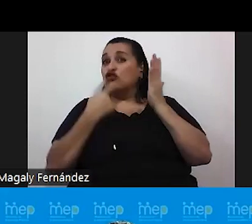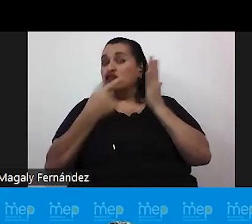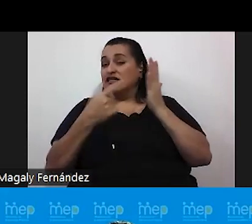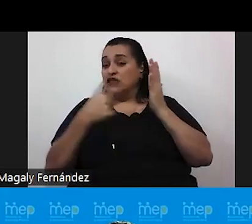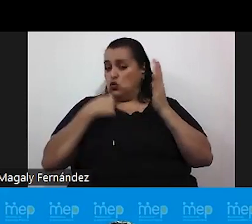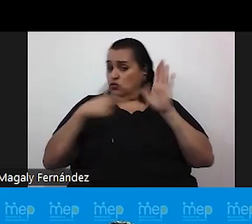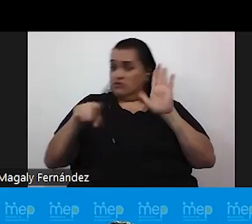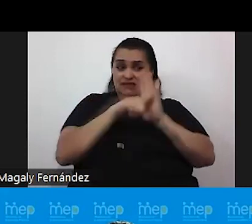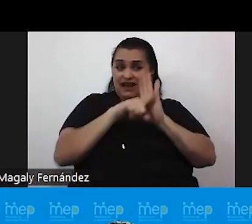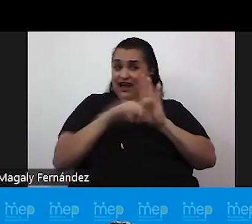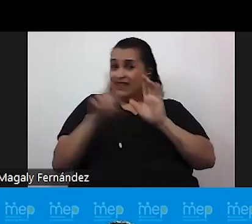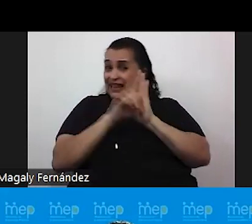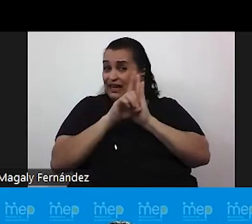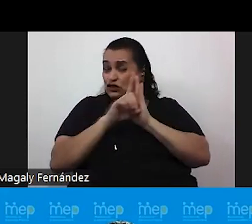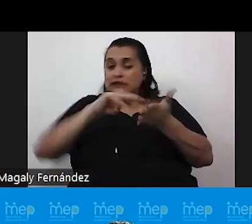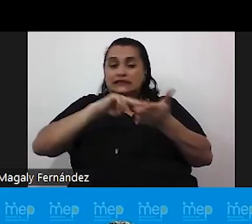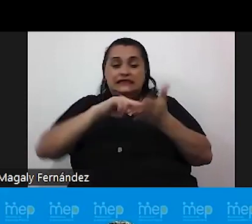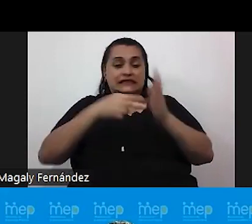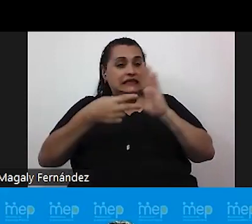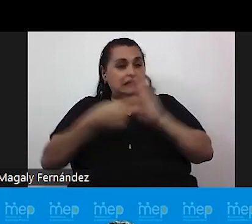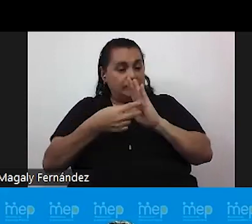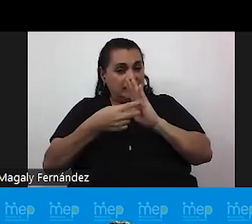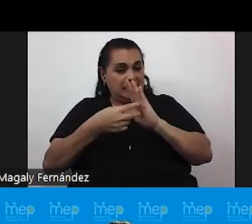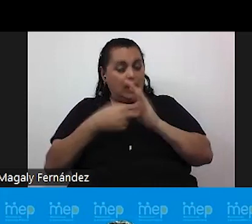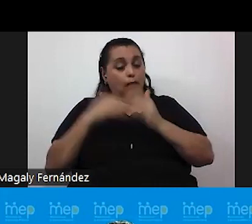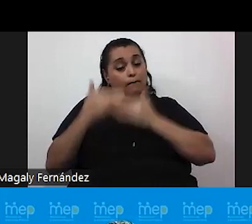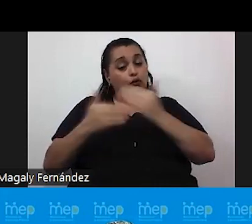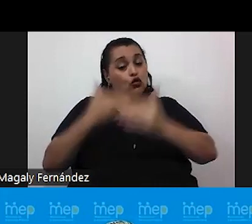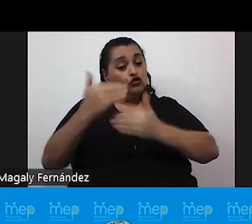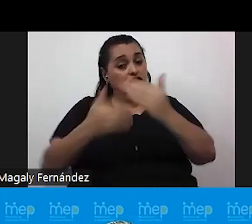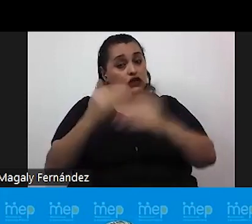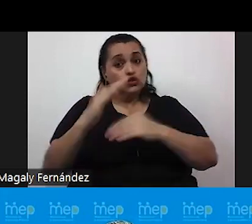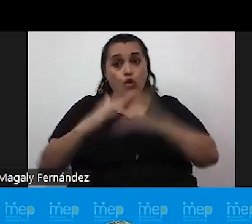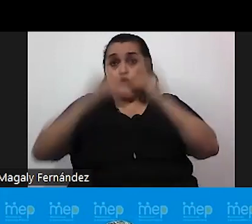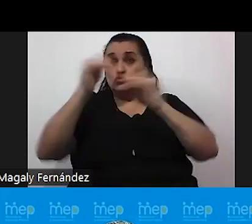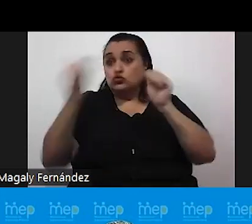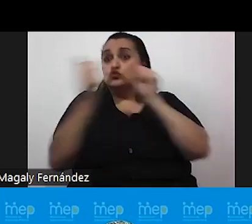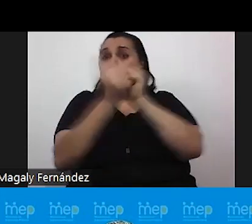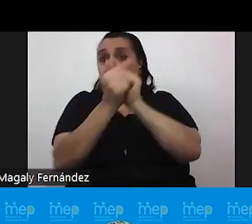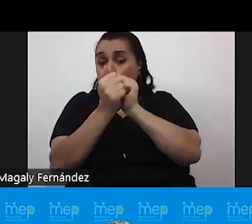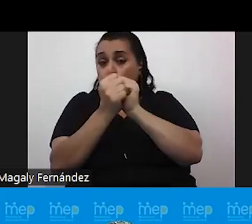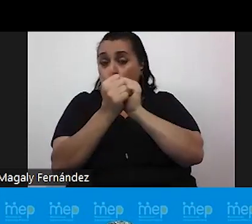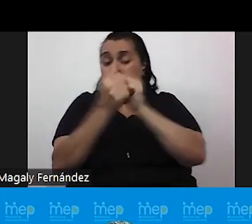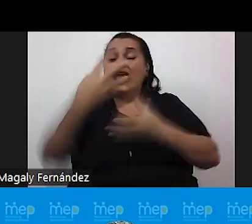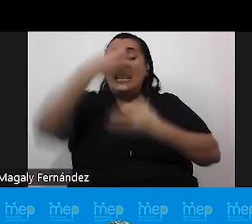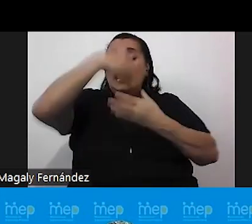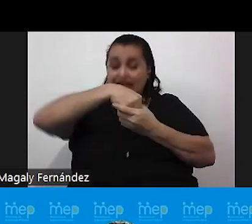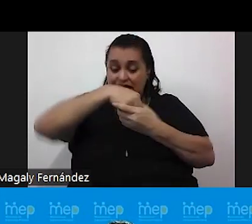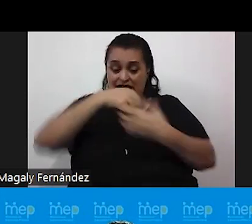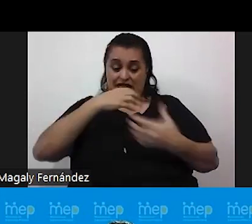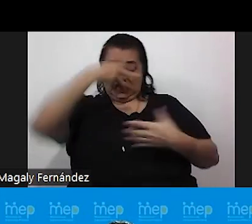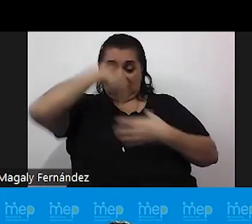derecho podría implicar truncar este proceso de construcción y de internalización